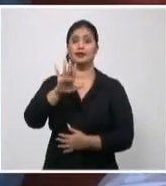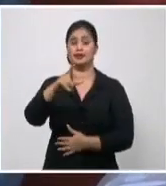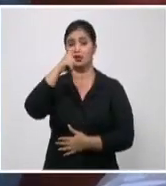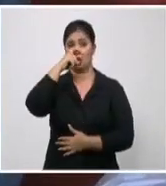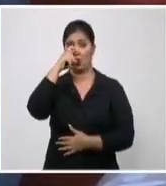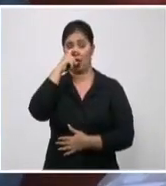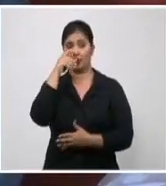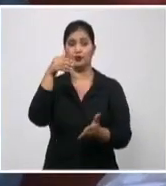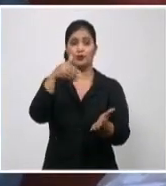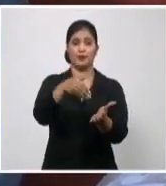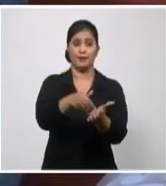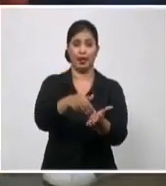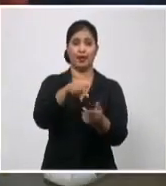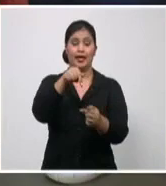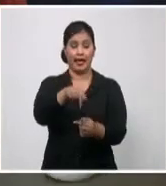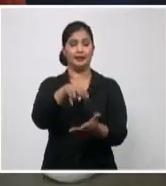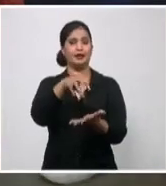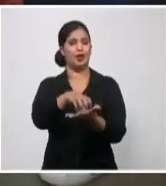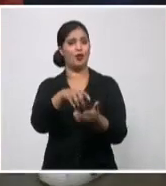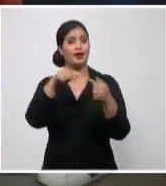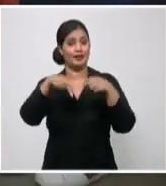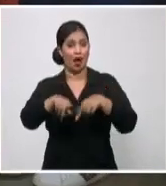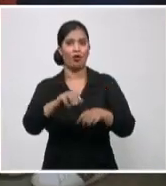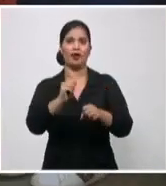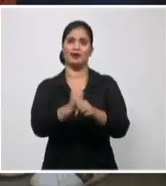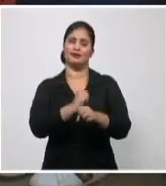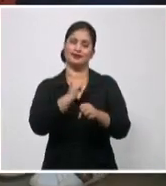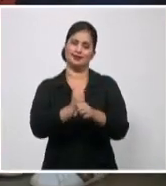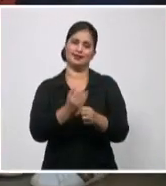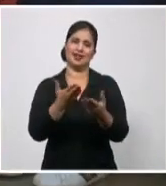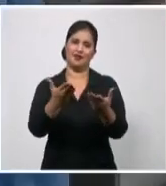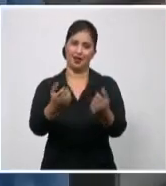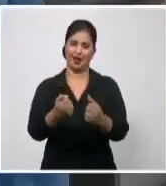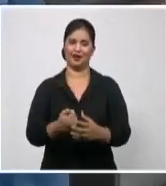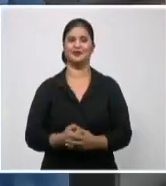primera vez al centro que ahora la recibe como trabajadora.